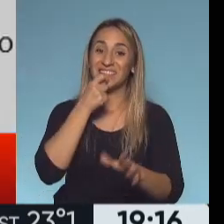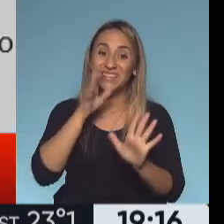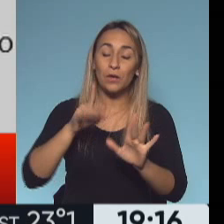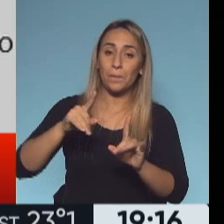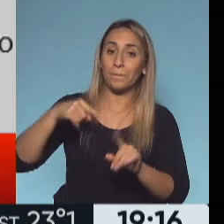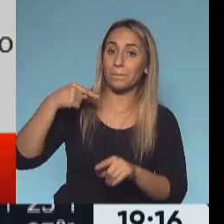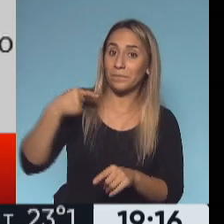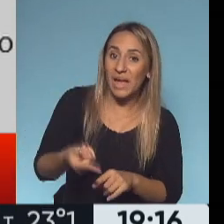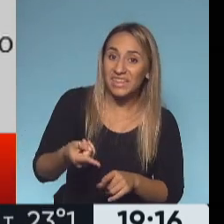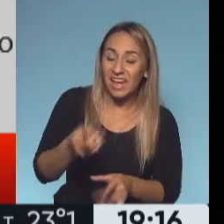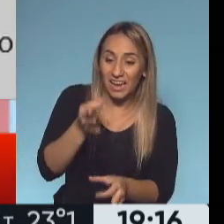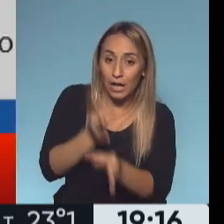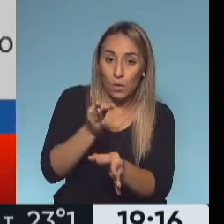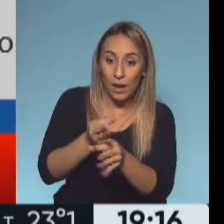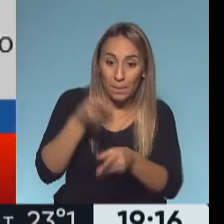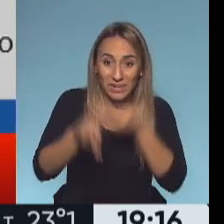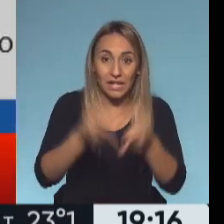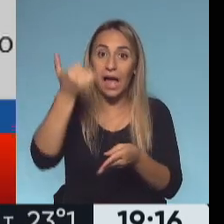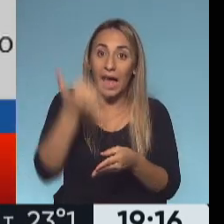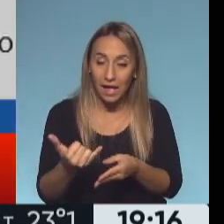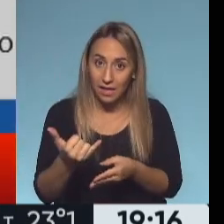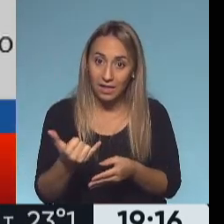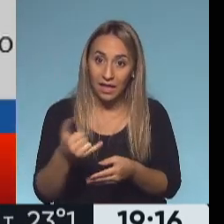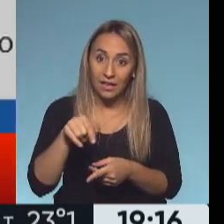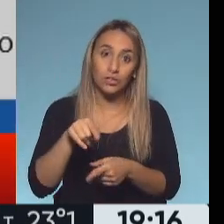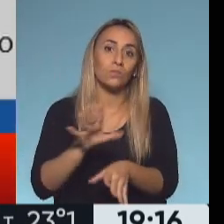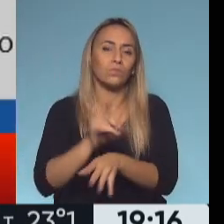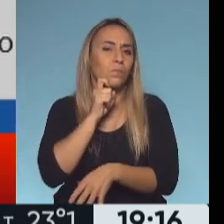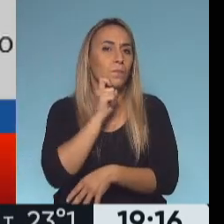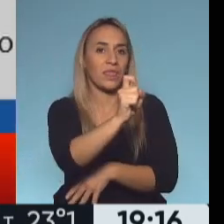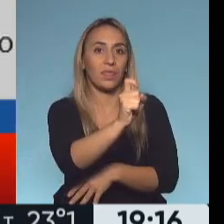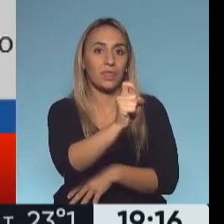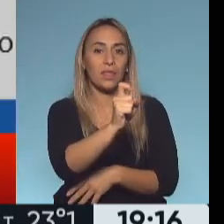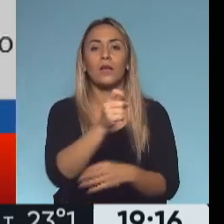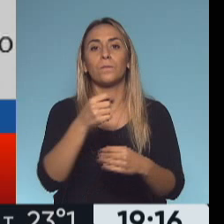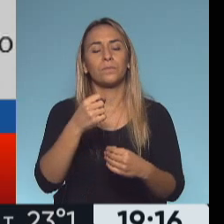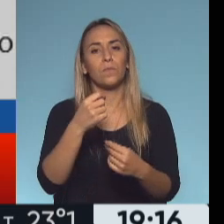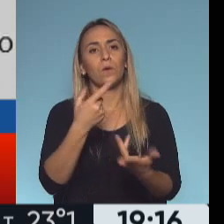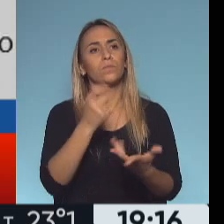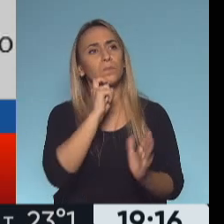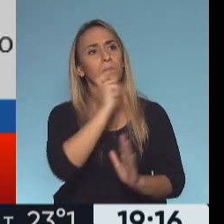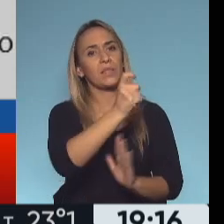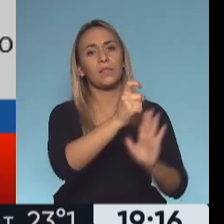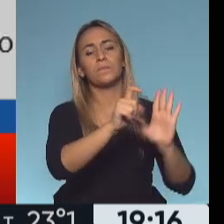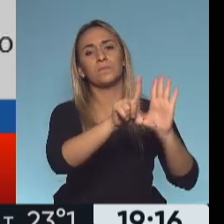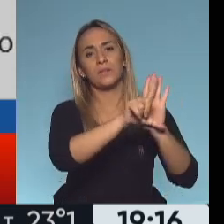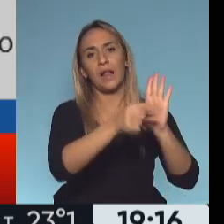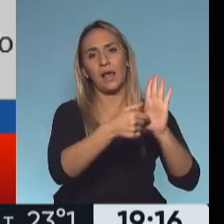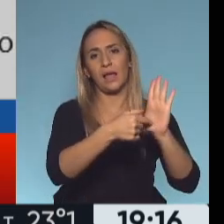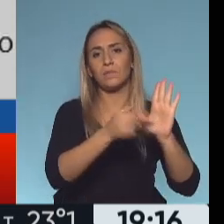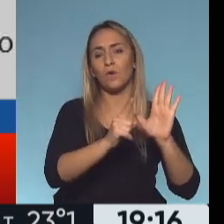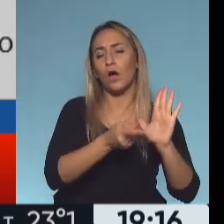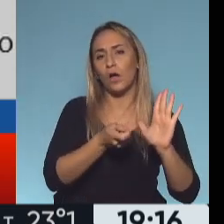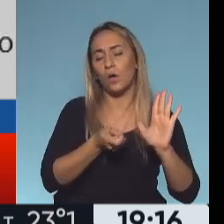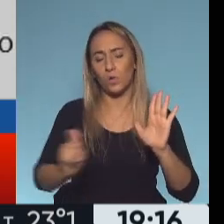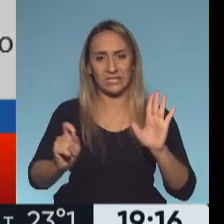hubiera clases presenciales, esto sería un delito que es el de desobediencia a una manda judicial. Este